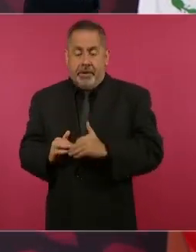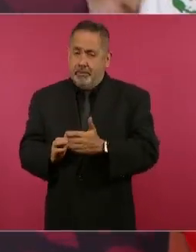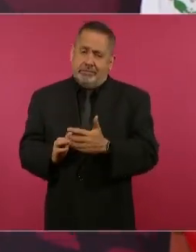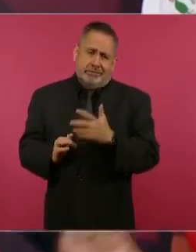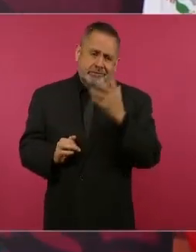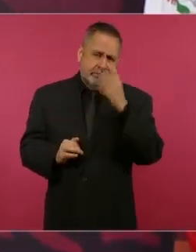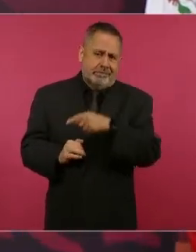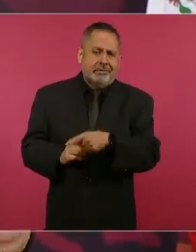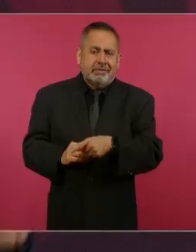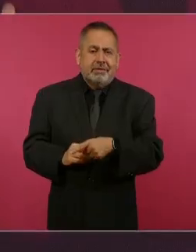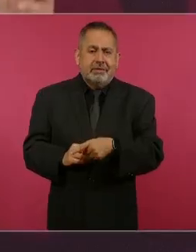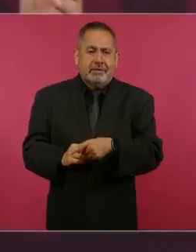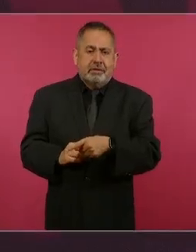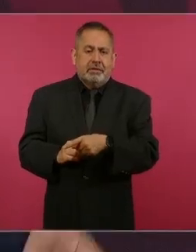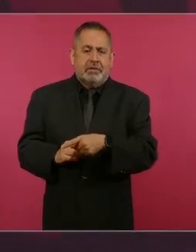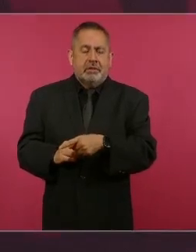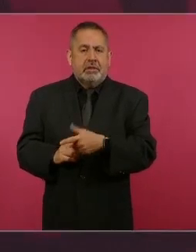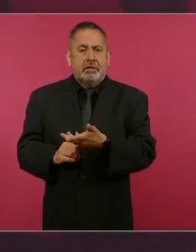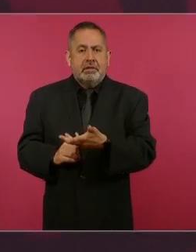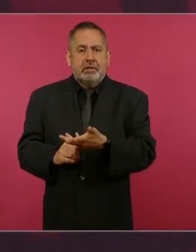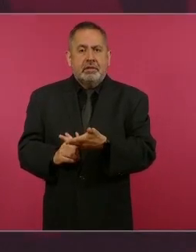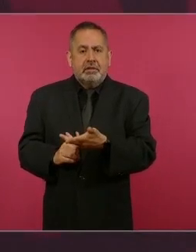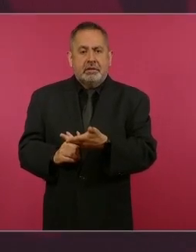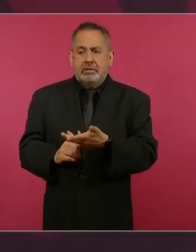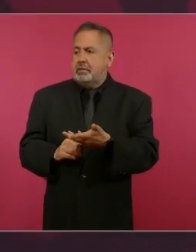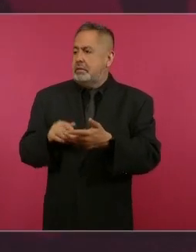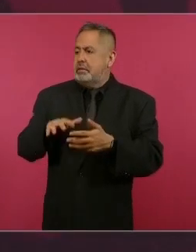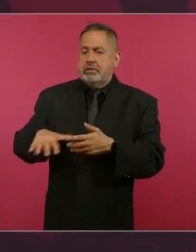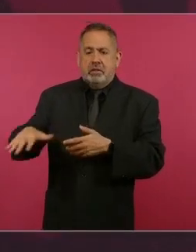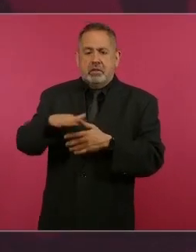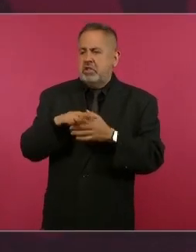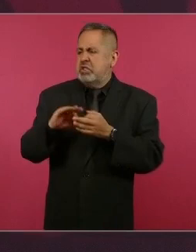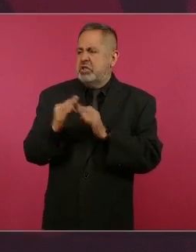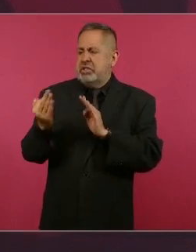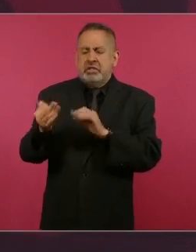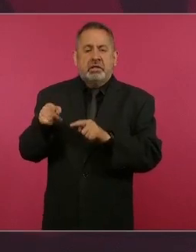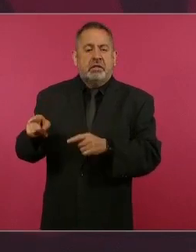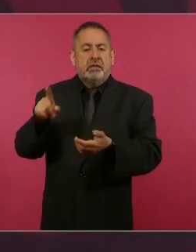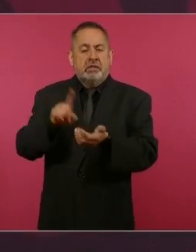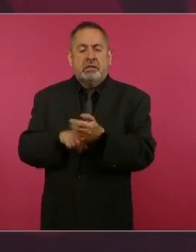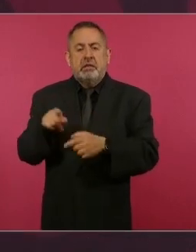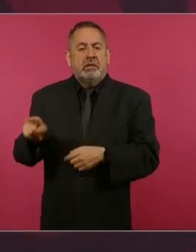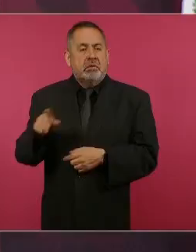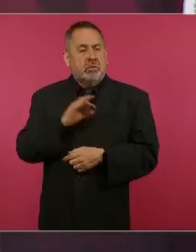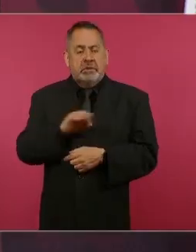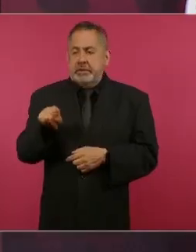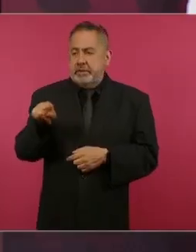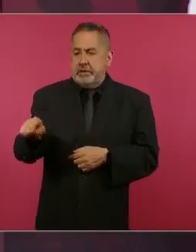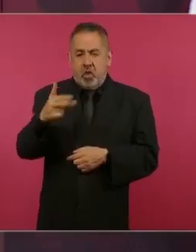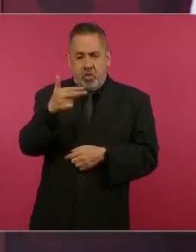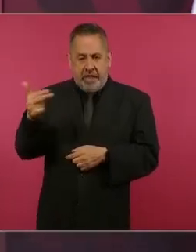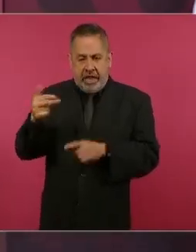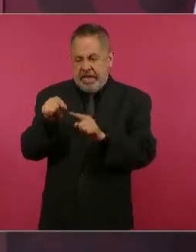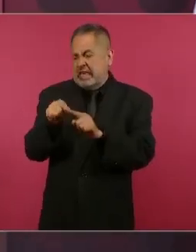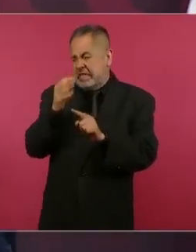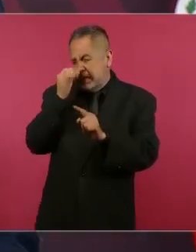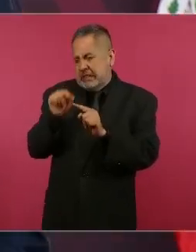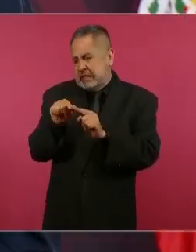va a tener cerca de ese hotel